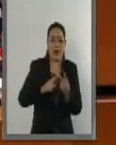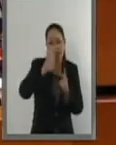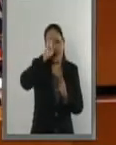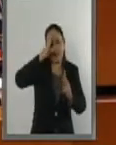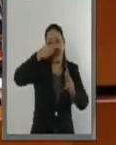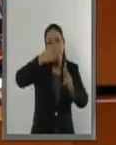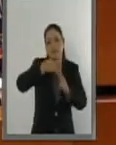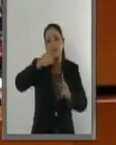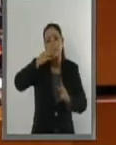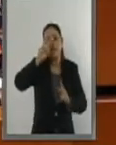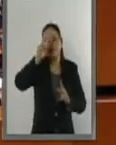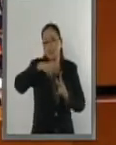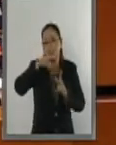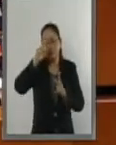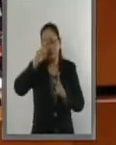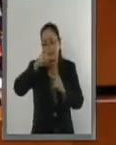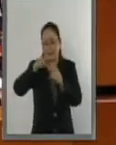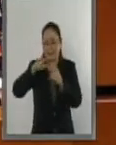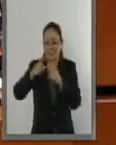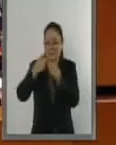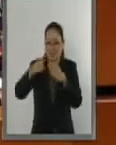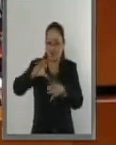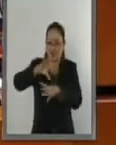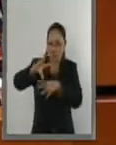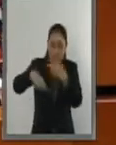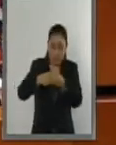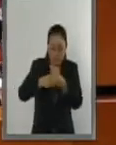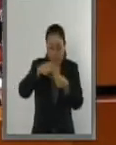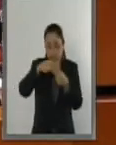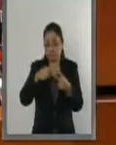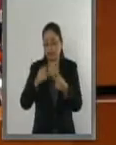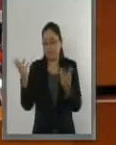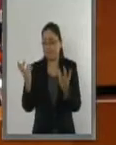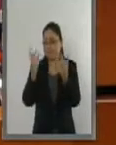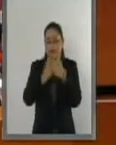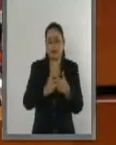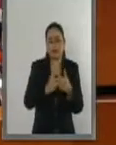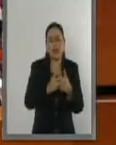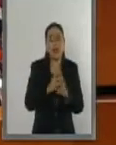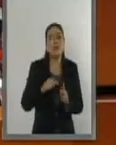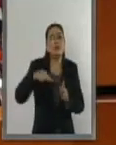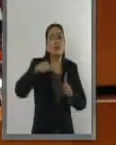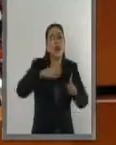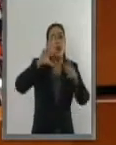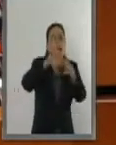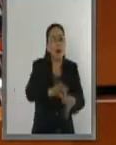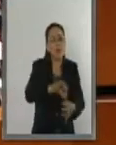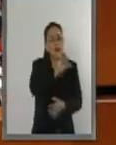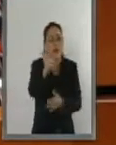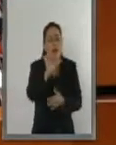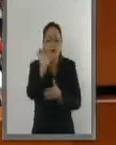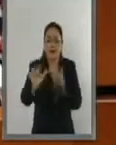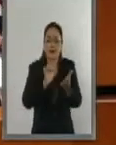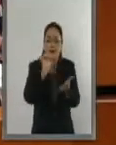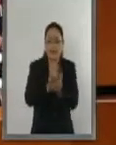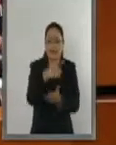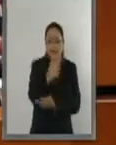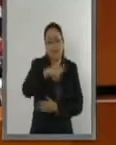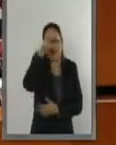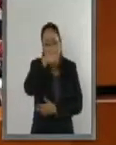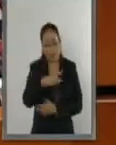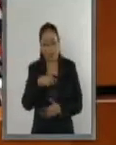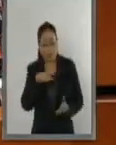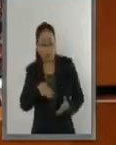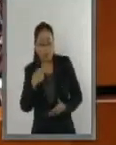del desarrollo sostenible. Esto es muy importante poderlo incorporar a esta Ley de